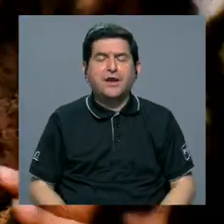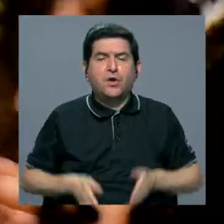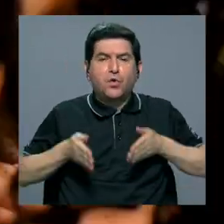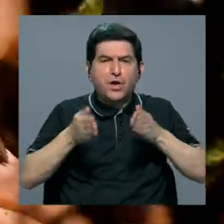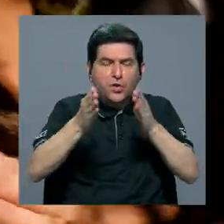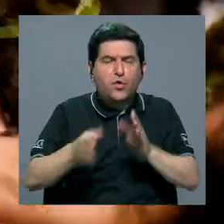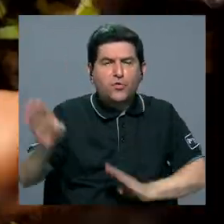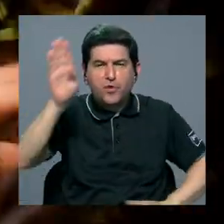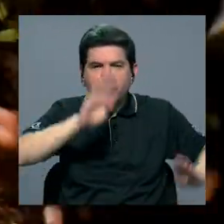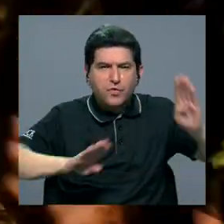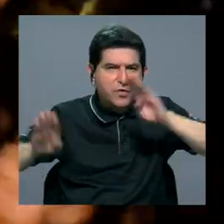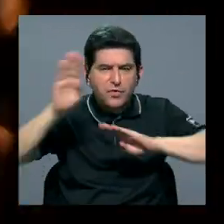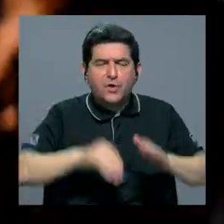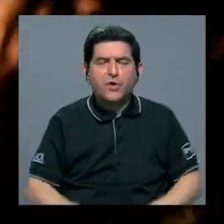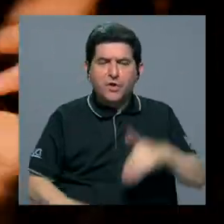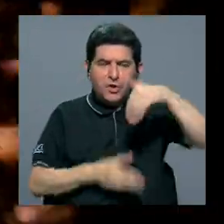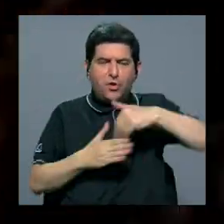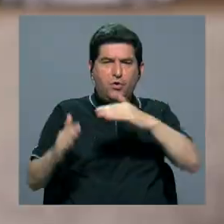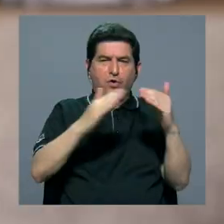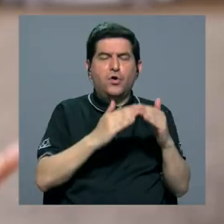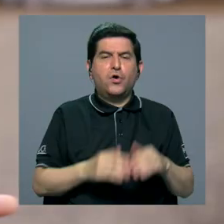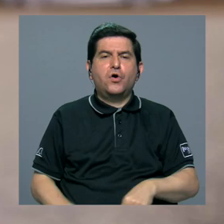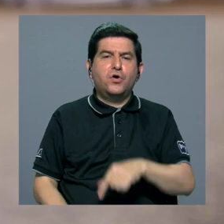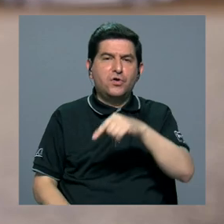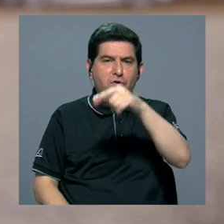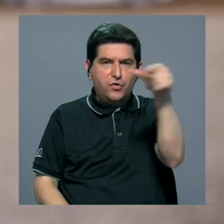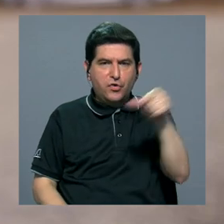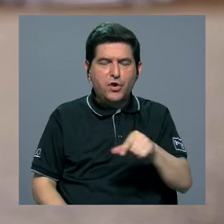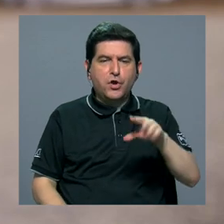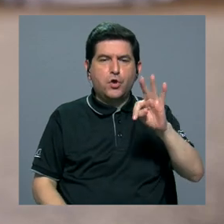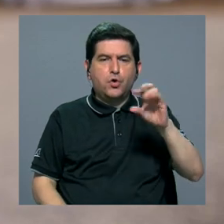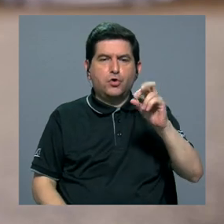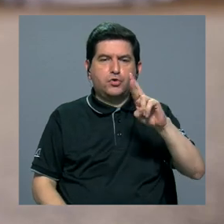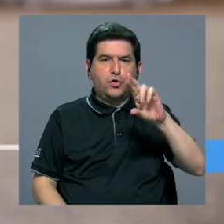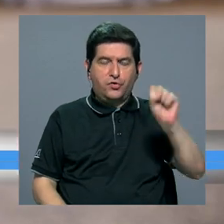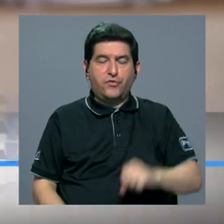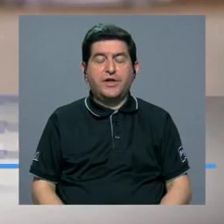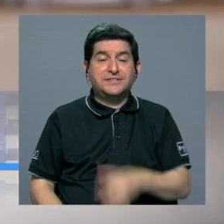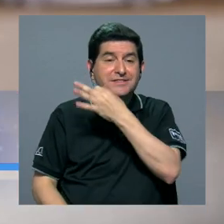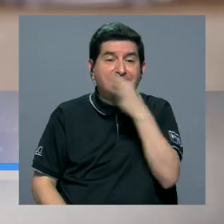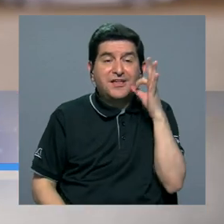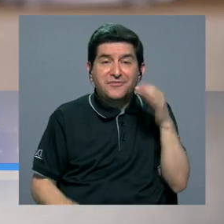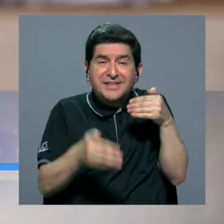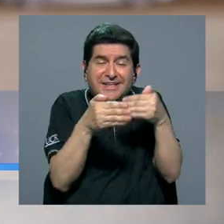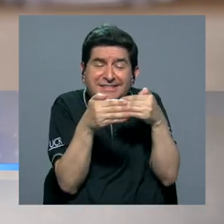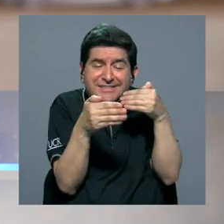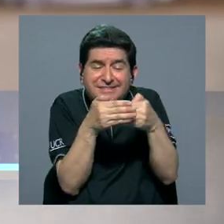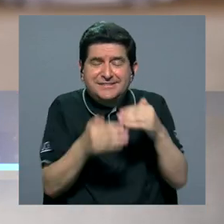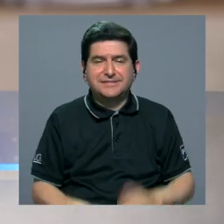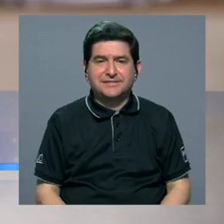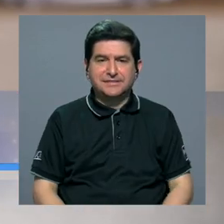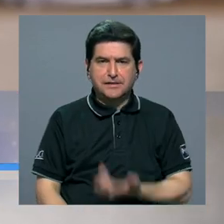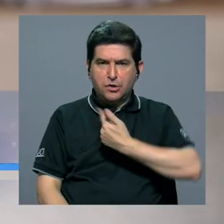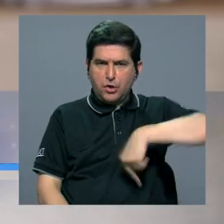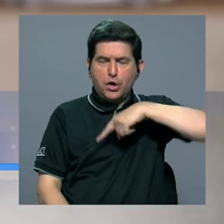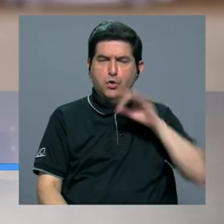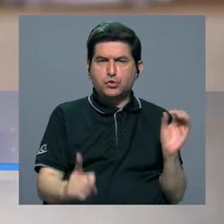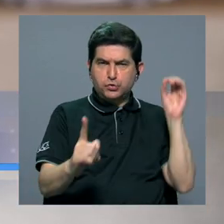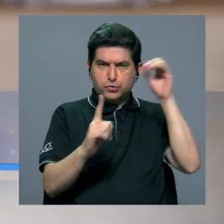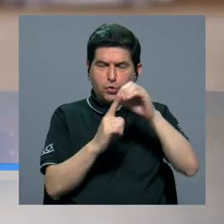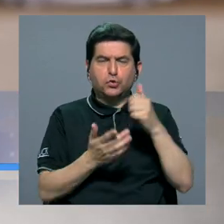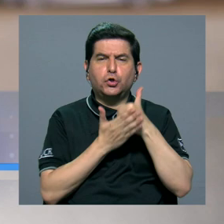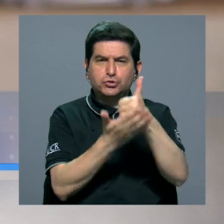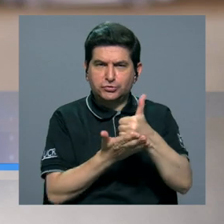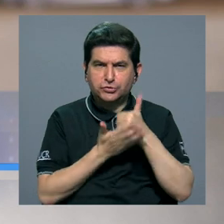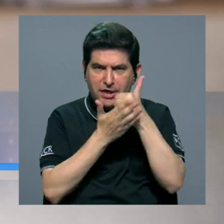Biológico Interurbano del Río Torres, porque sus fincas son colindantes, y a partir de ahí nos hemos puesto el objetivo